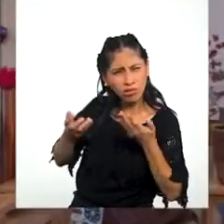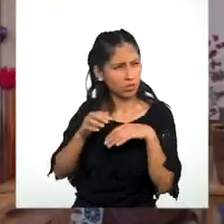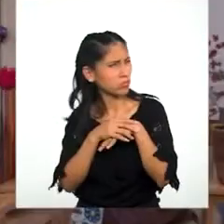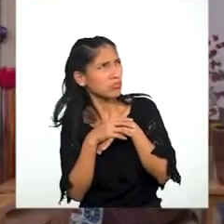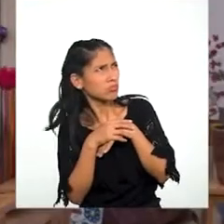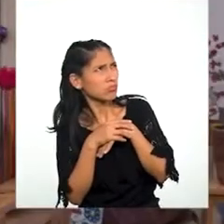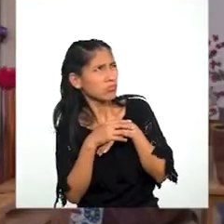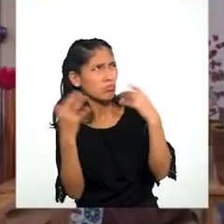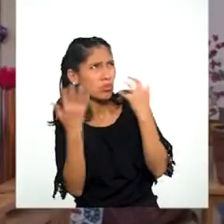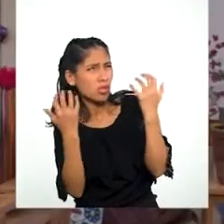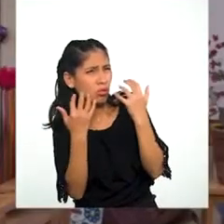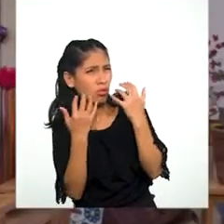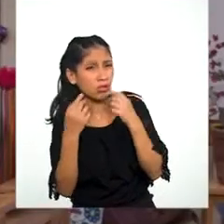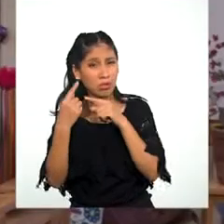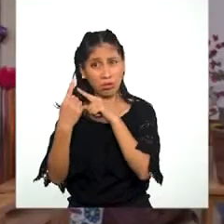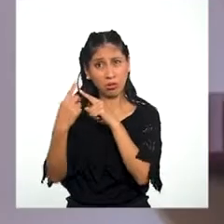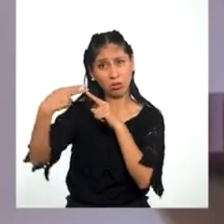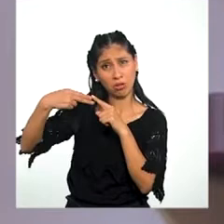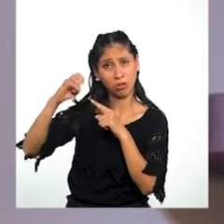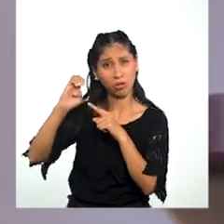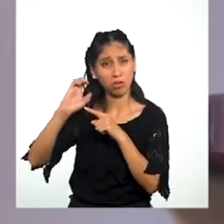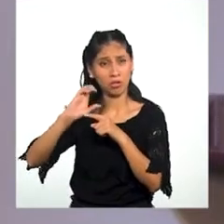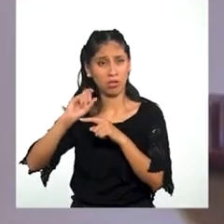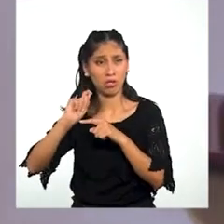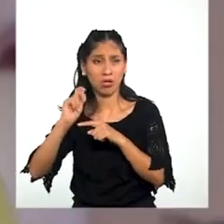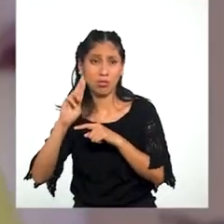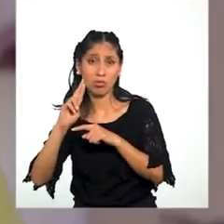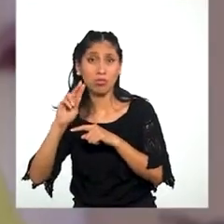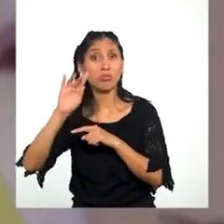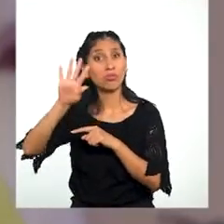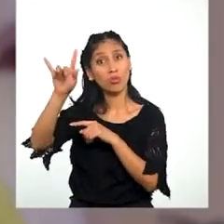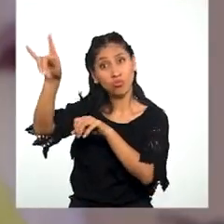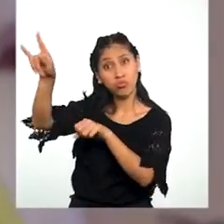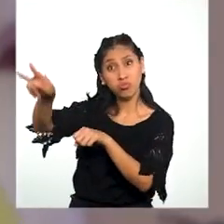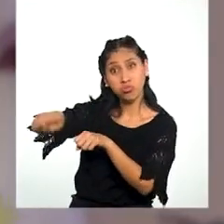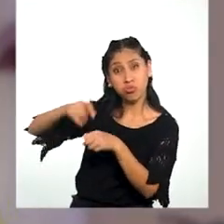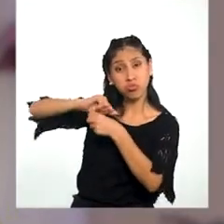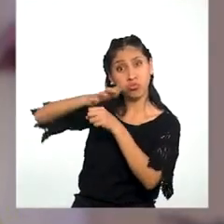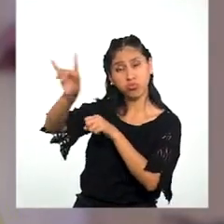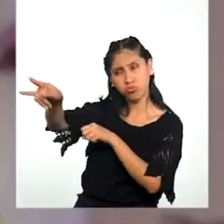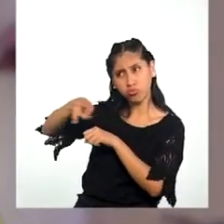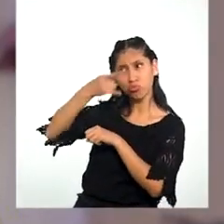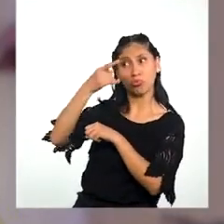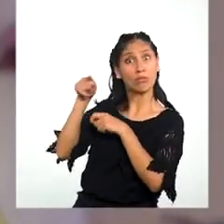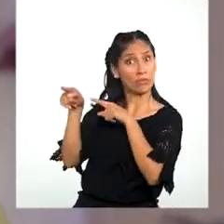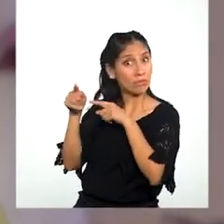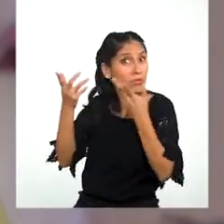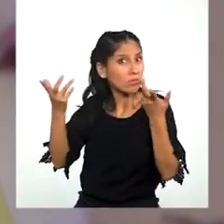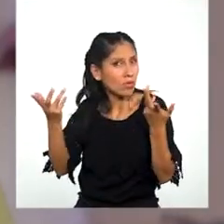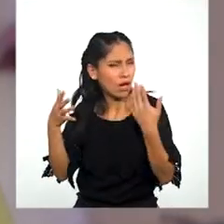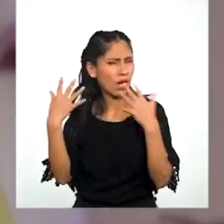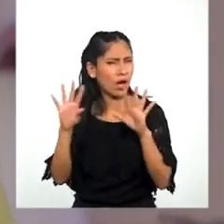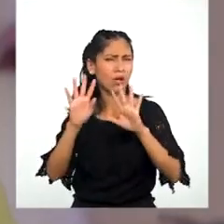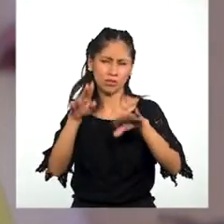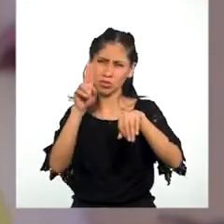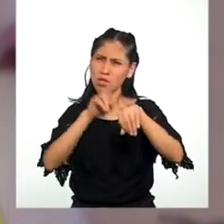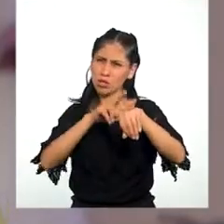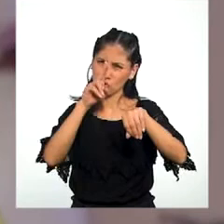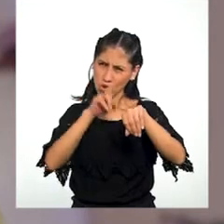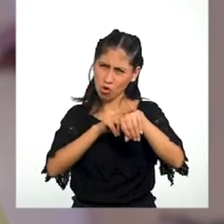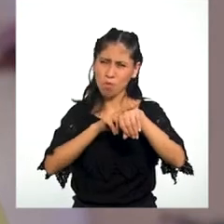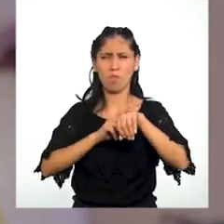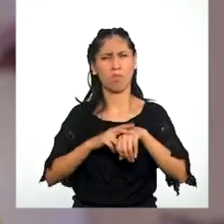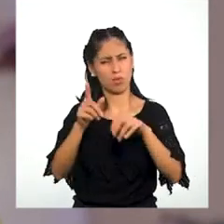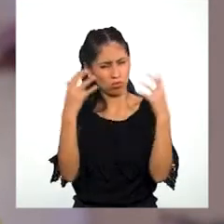Miedo de que Héctor Se contagie del coronavirus Ay Chancaycito Es normal Que tengas